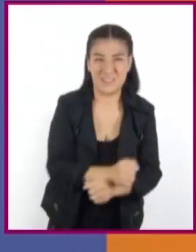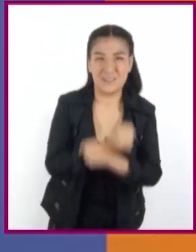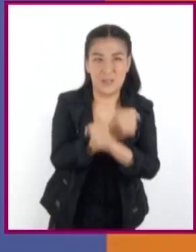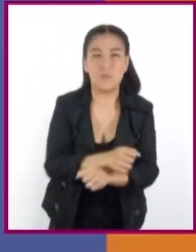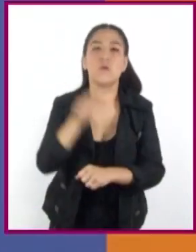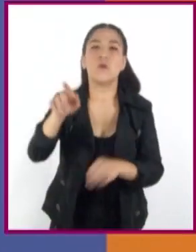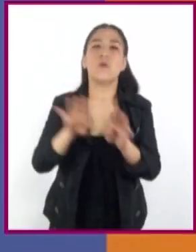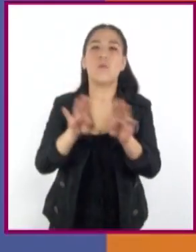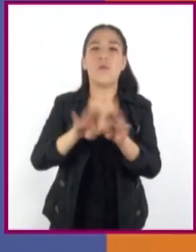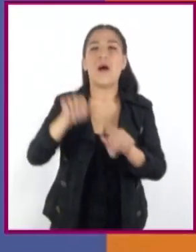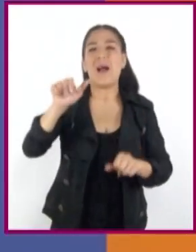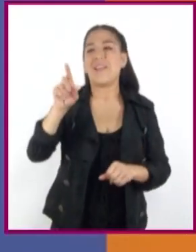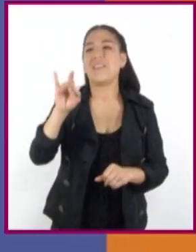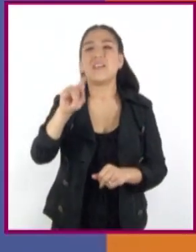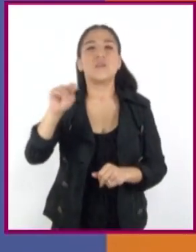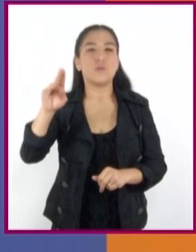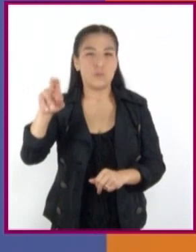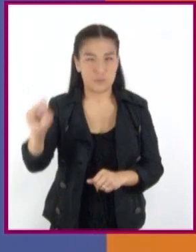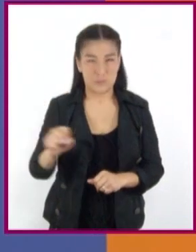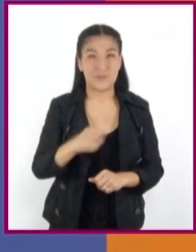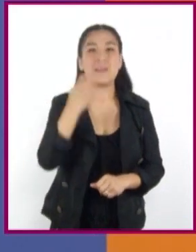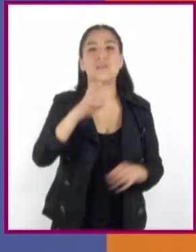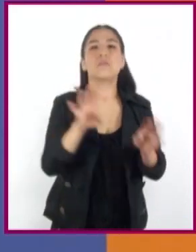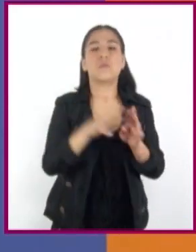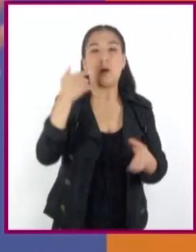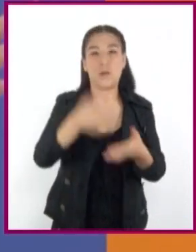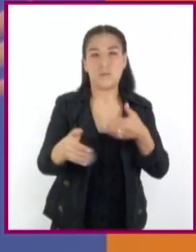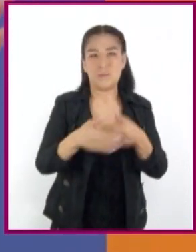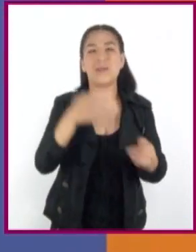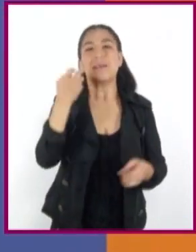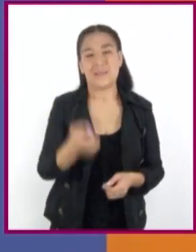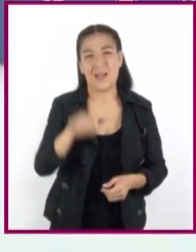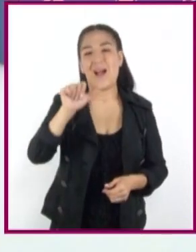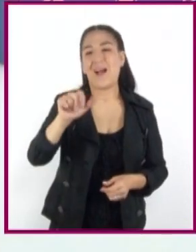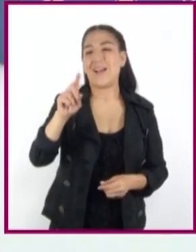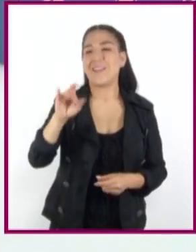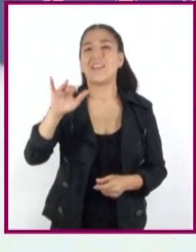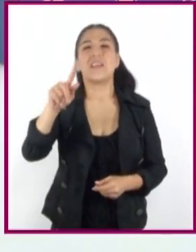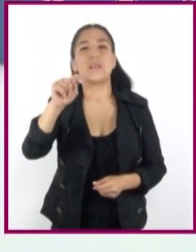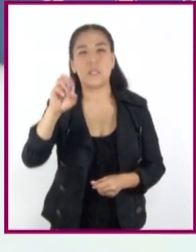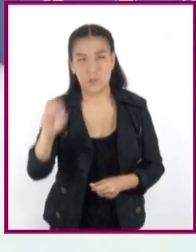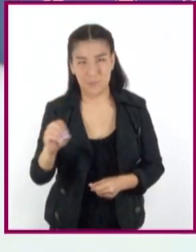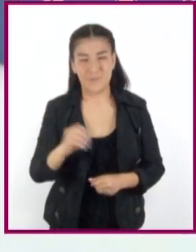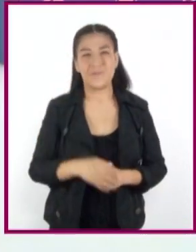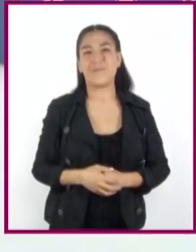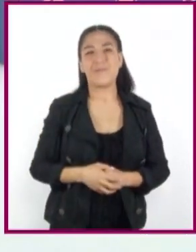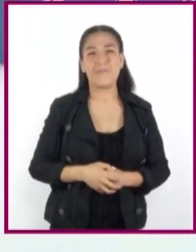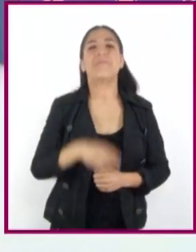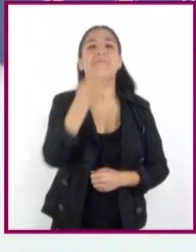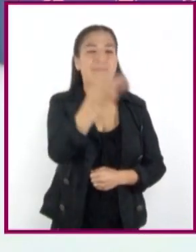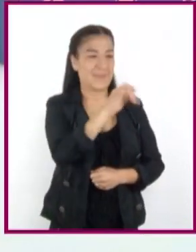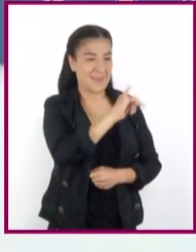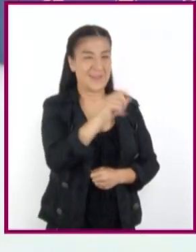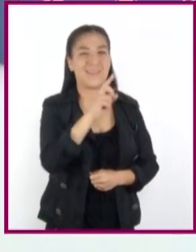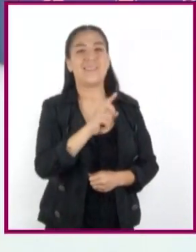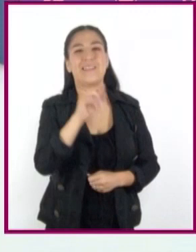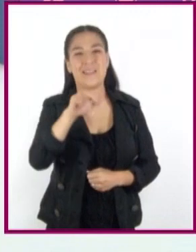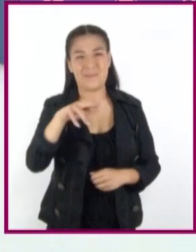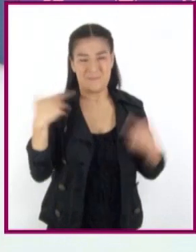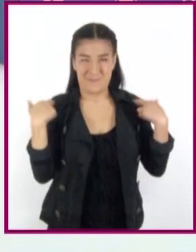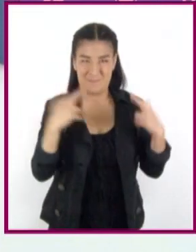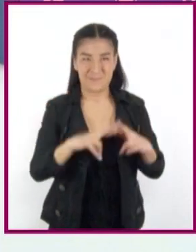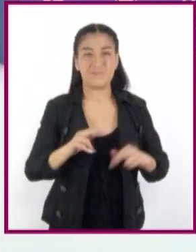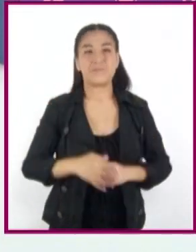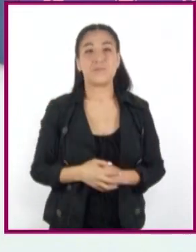ese antiguo hecho se deriva el uso contemporáneo de la palabra adicto. Así es, Diana. Si tomamos